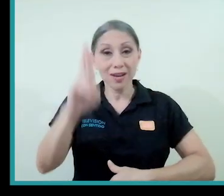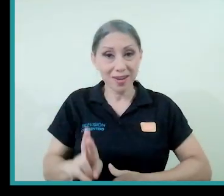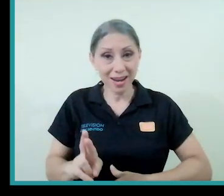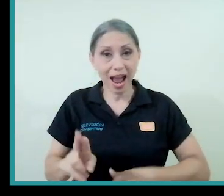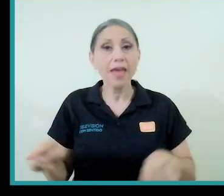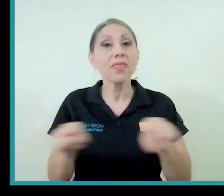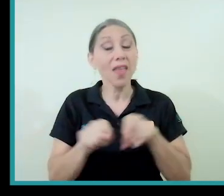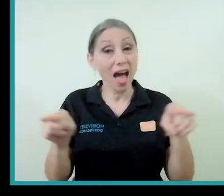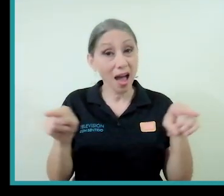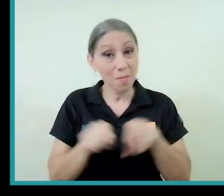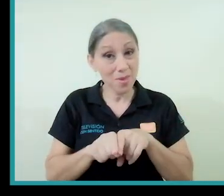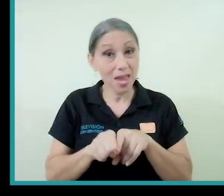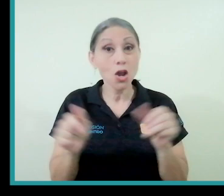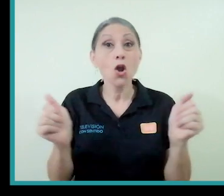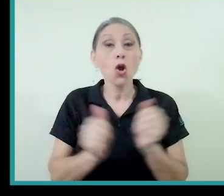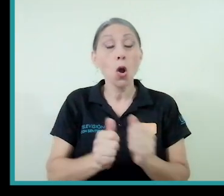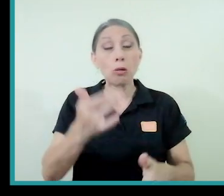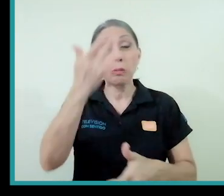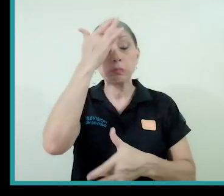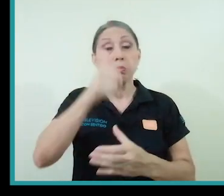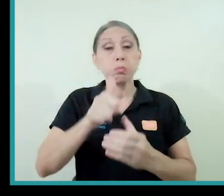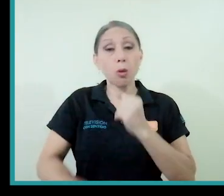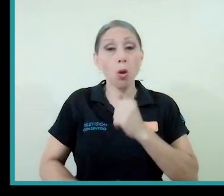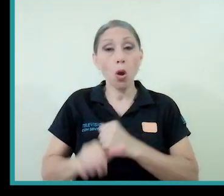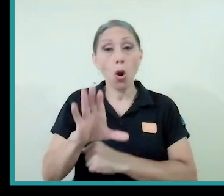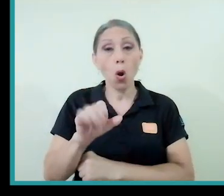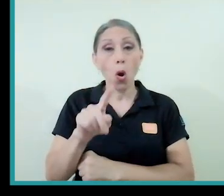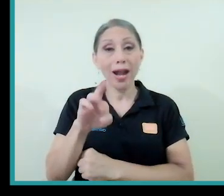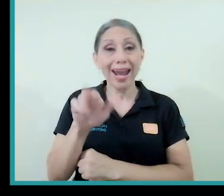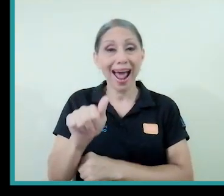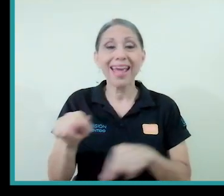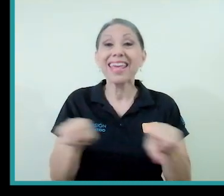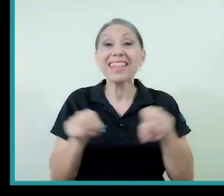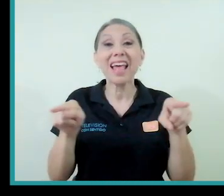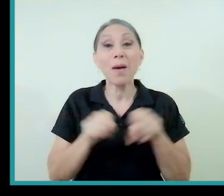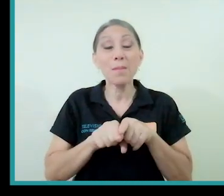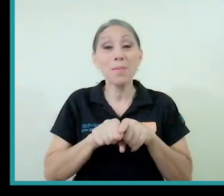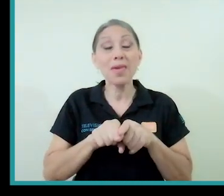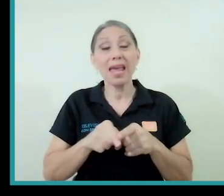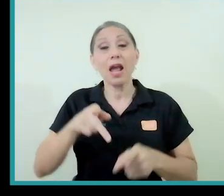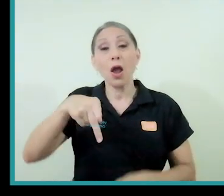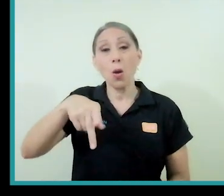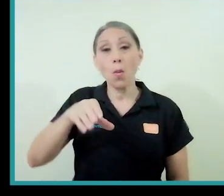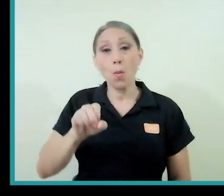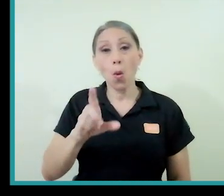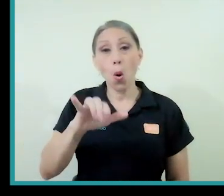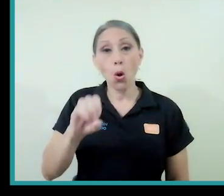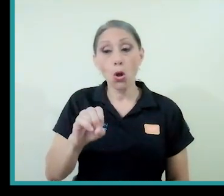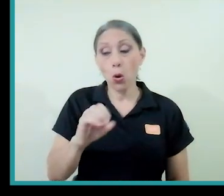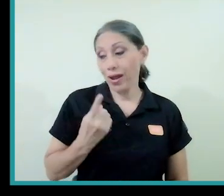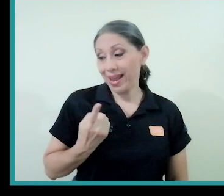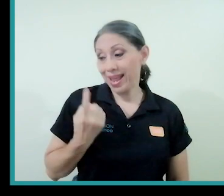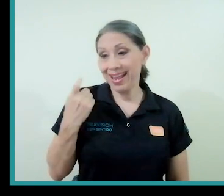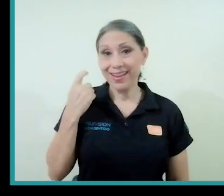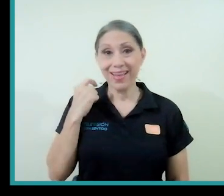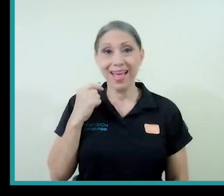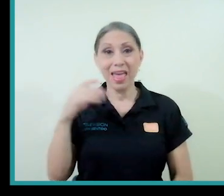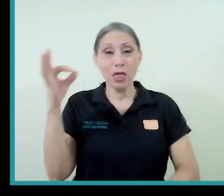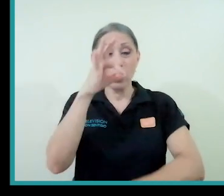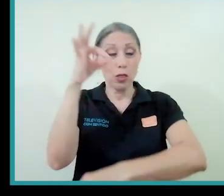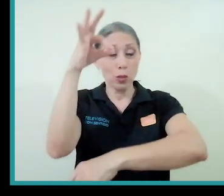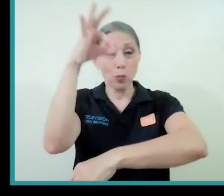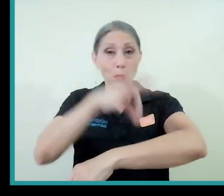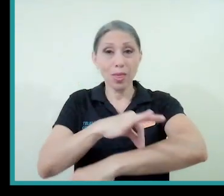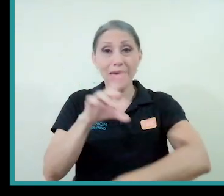estragos en Costa Rica el cólera y también la poliomelitis y más recientemente el dengue. Entonces,